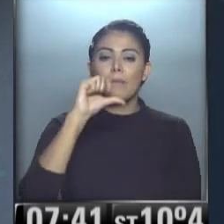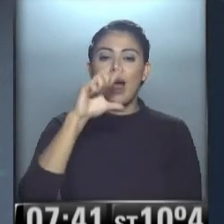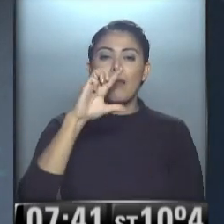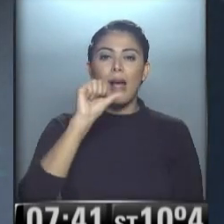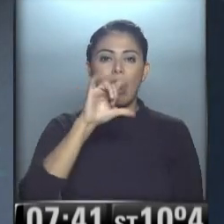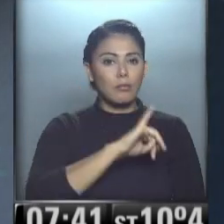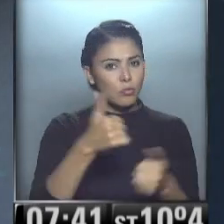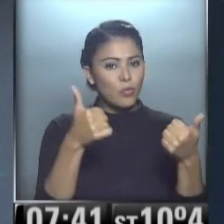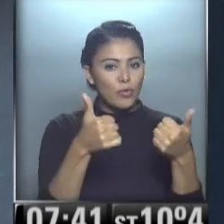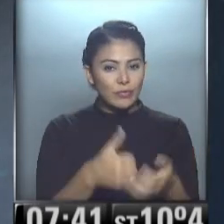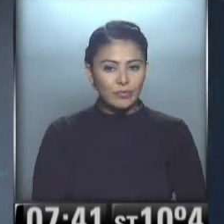noticia.